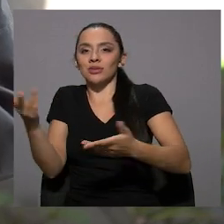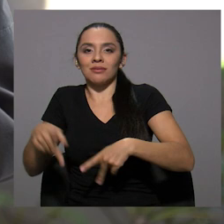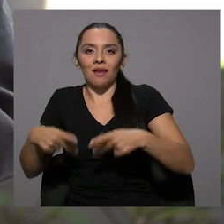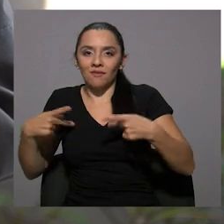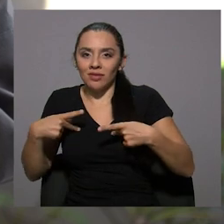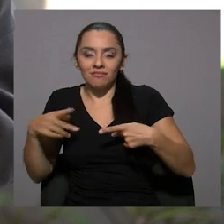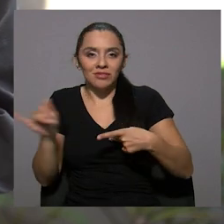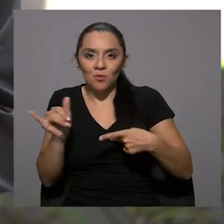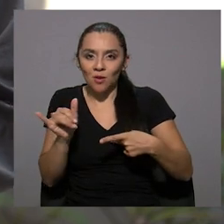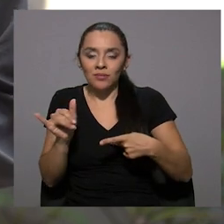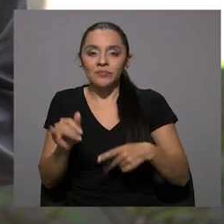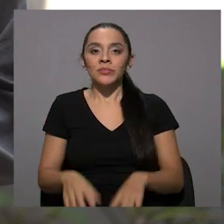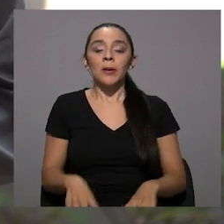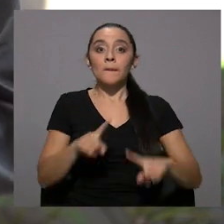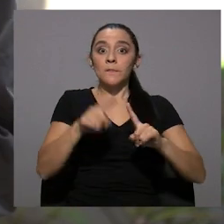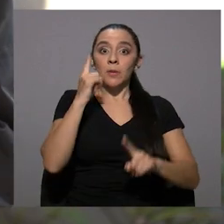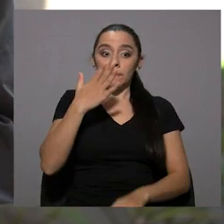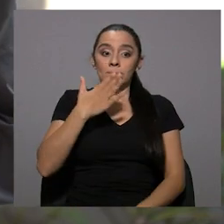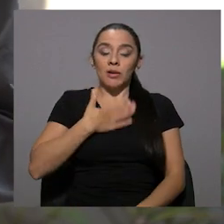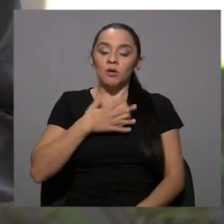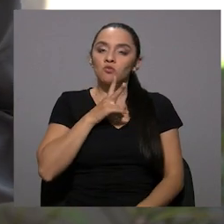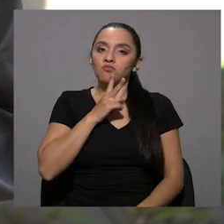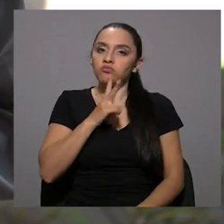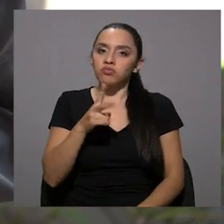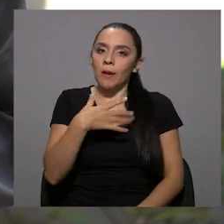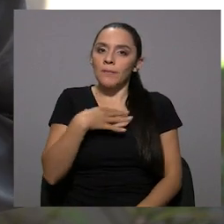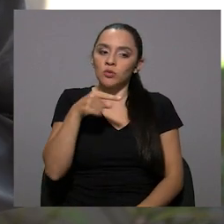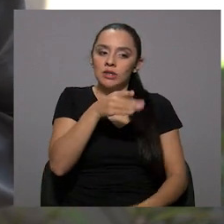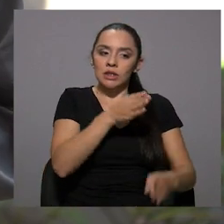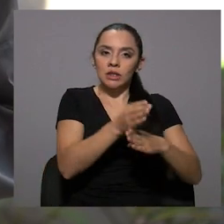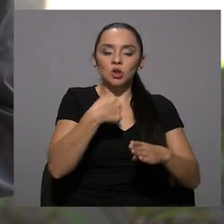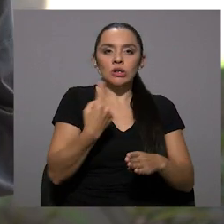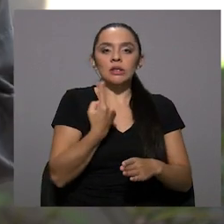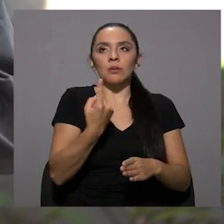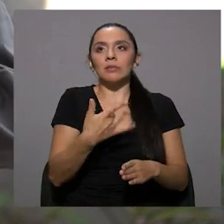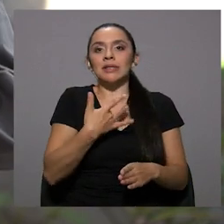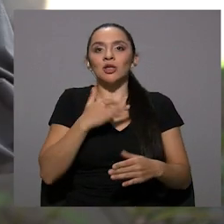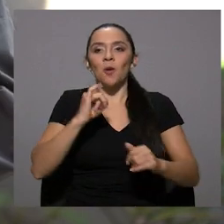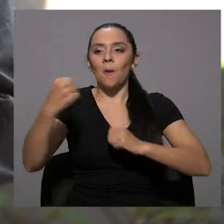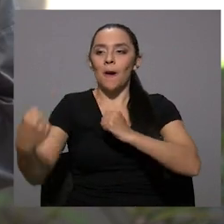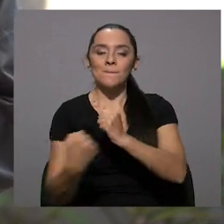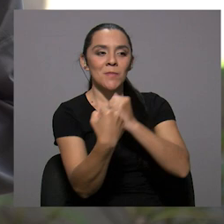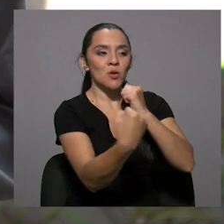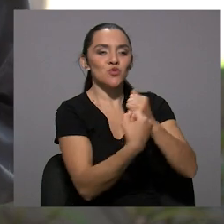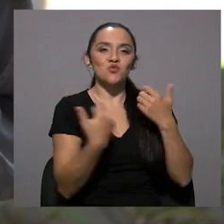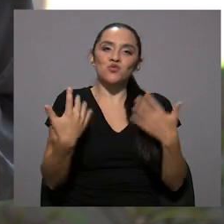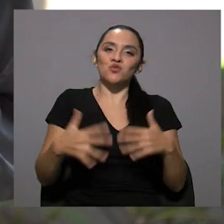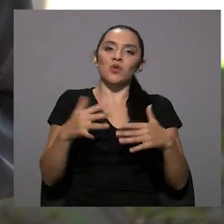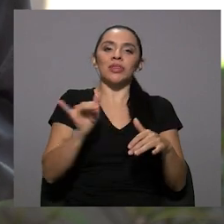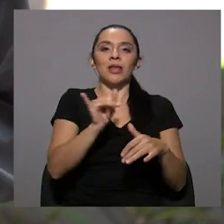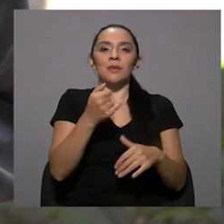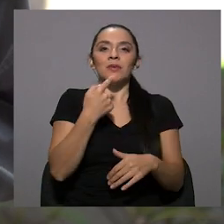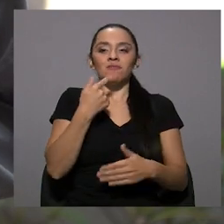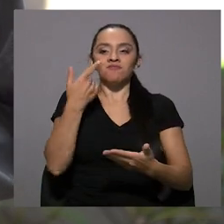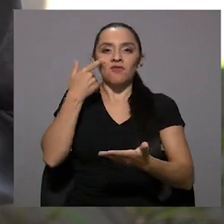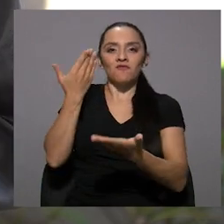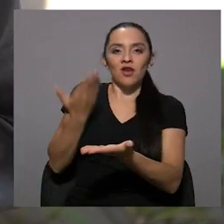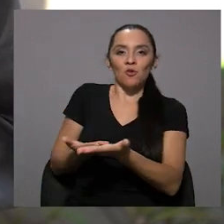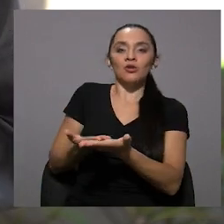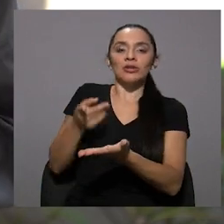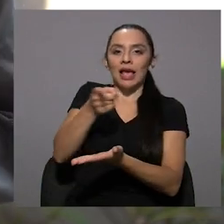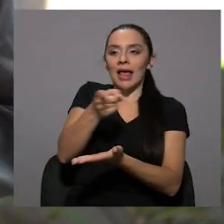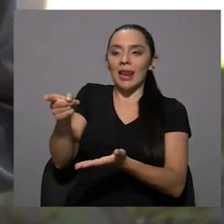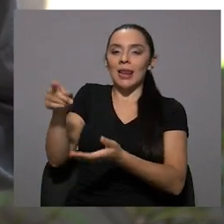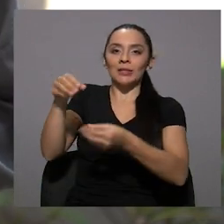pero es algo que a mí verdaderamente me ha gustado de la carrera, siempre me he sentido súper apoyada. También hacerle una mención a las